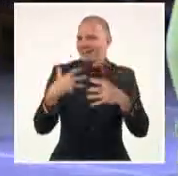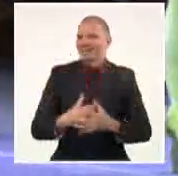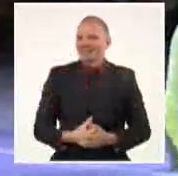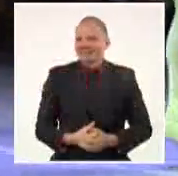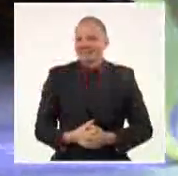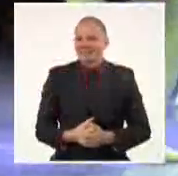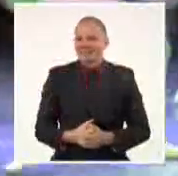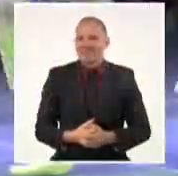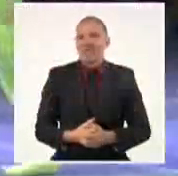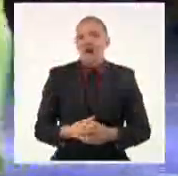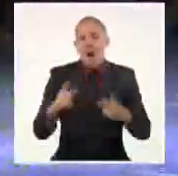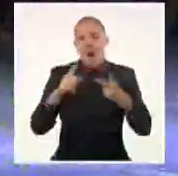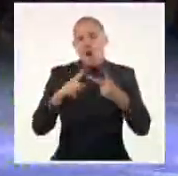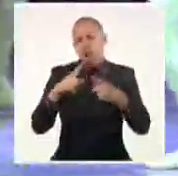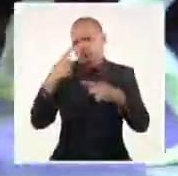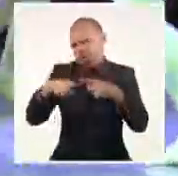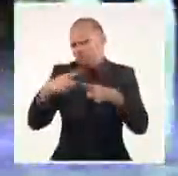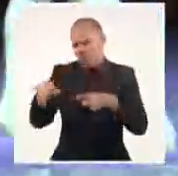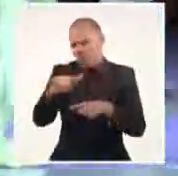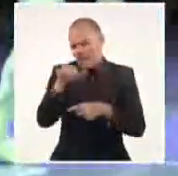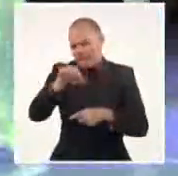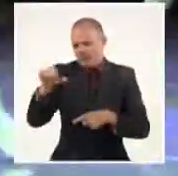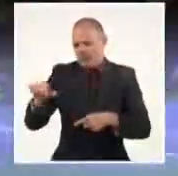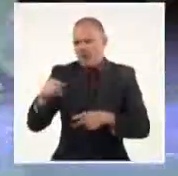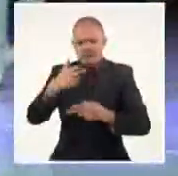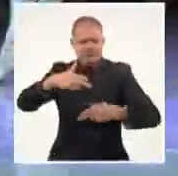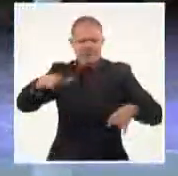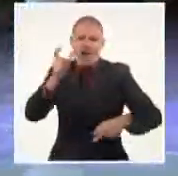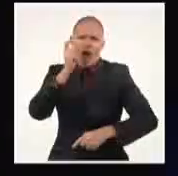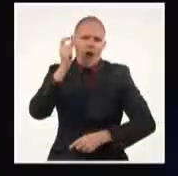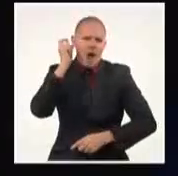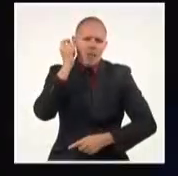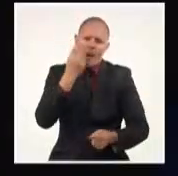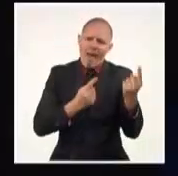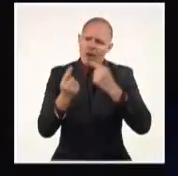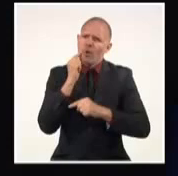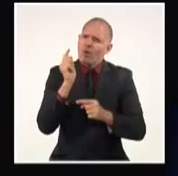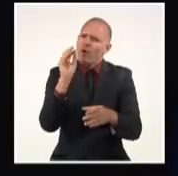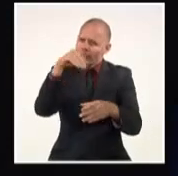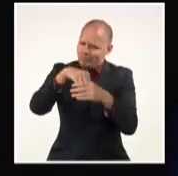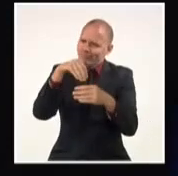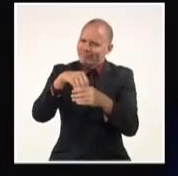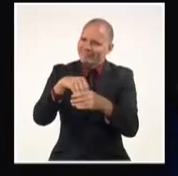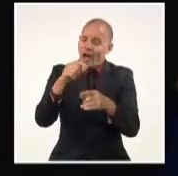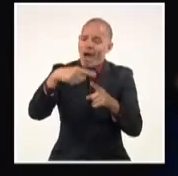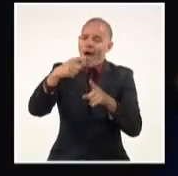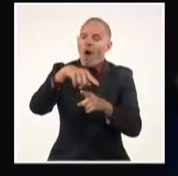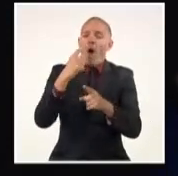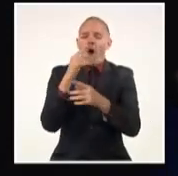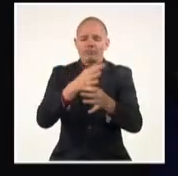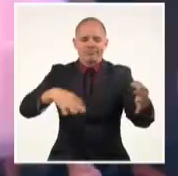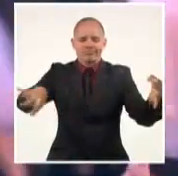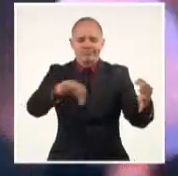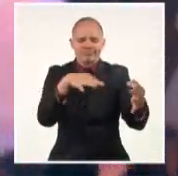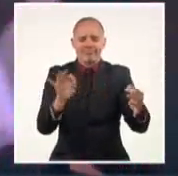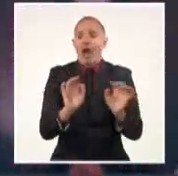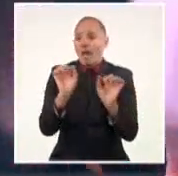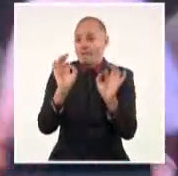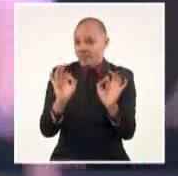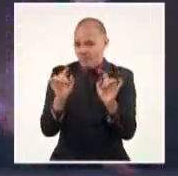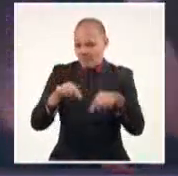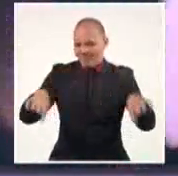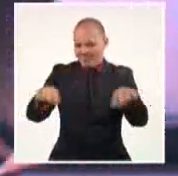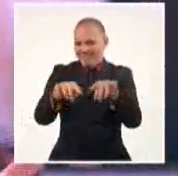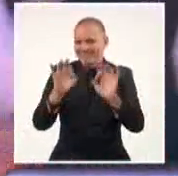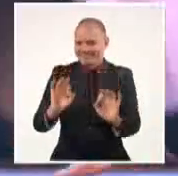secundados por otros solistas y cuerpo de baile de la agrupación danzaria, así como la Orquesta Sinfónica del Gran Teatro de La Habana